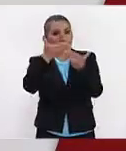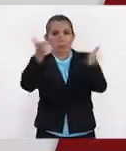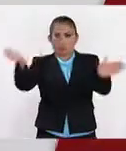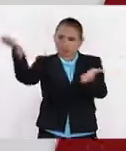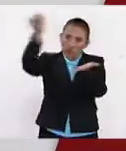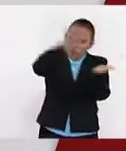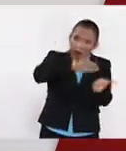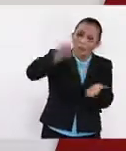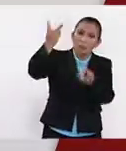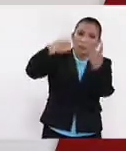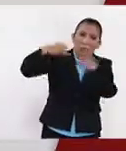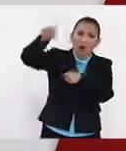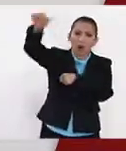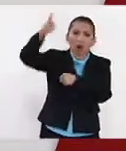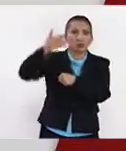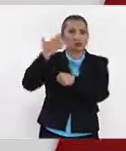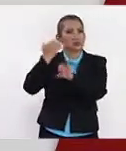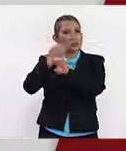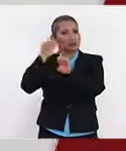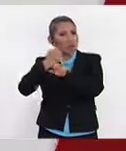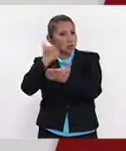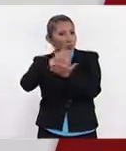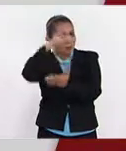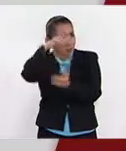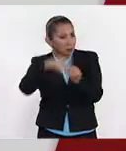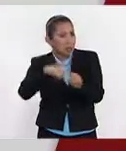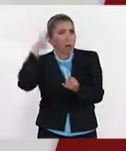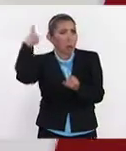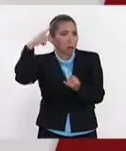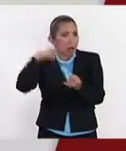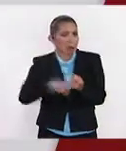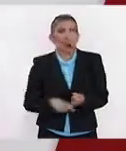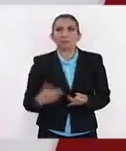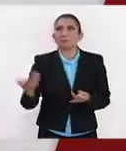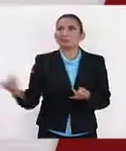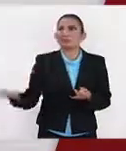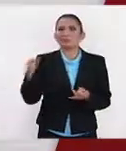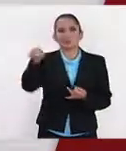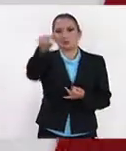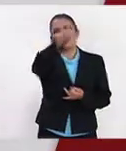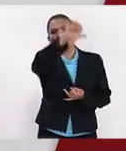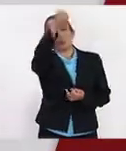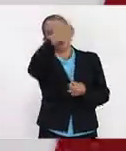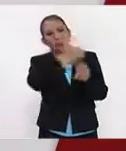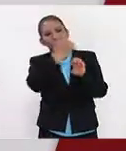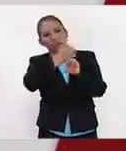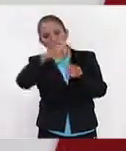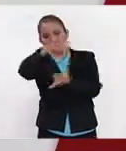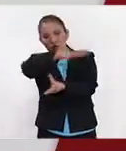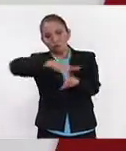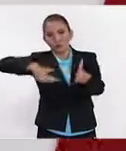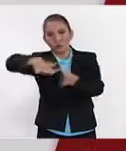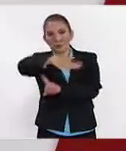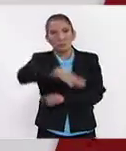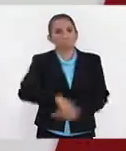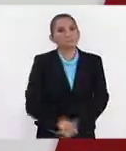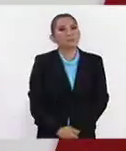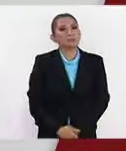para recibir estudiantes de la Ciudad de México, de Puebla y de los otros estados a sus alrededores?